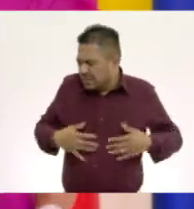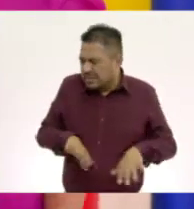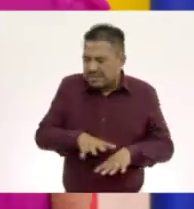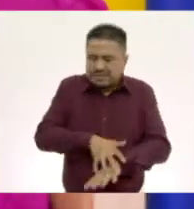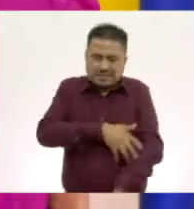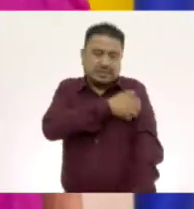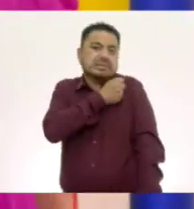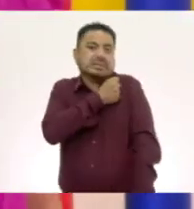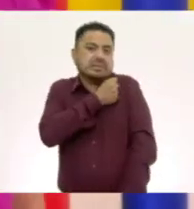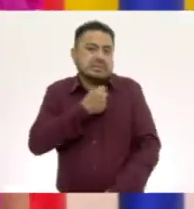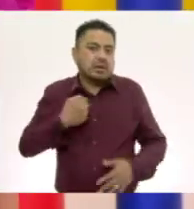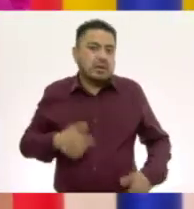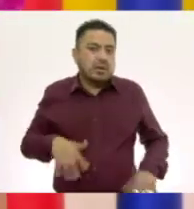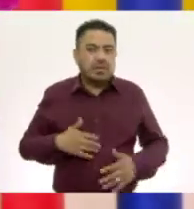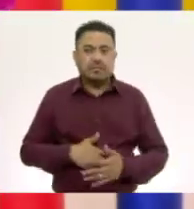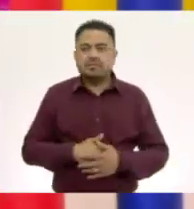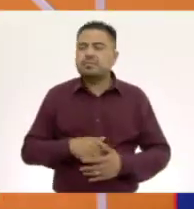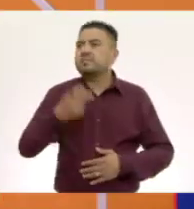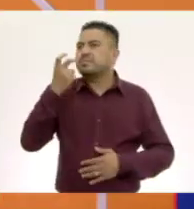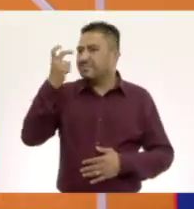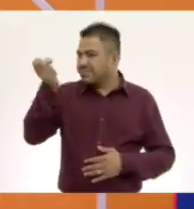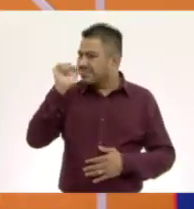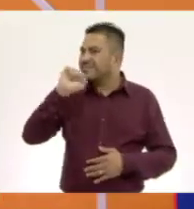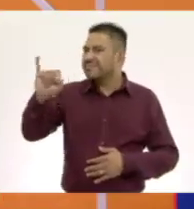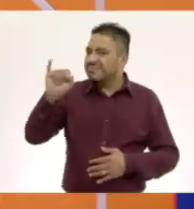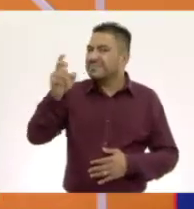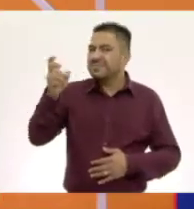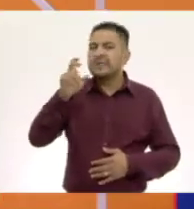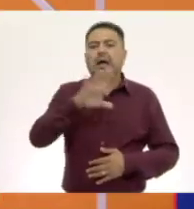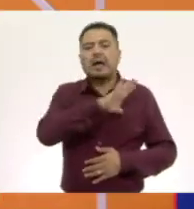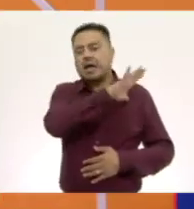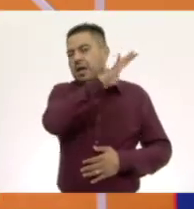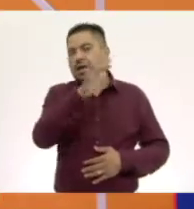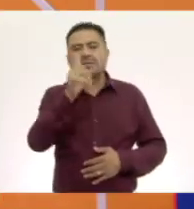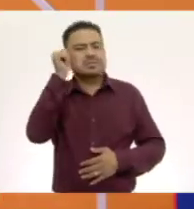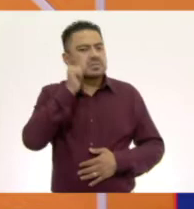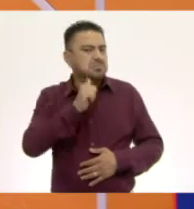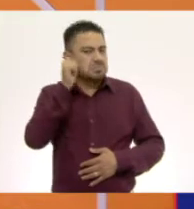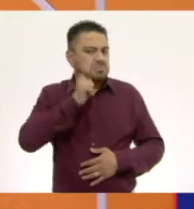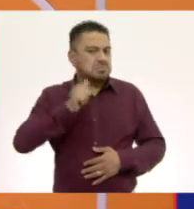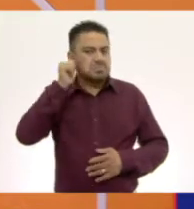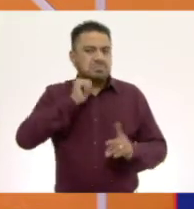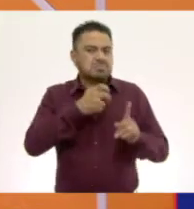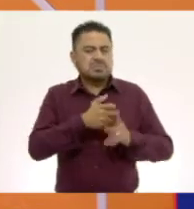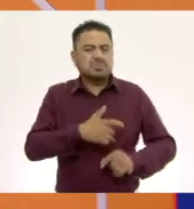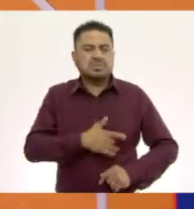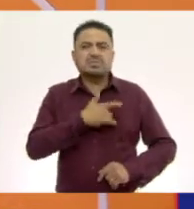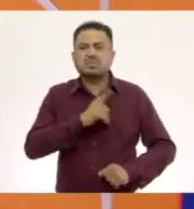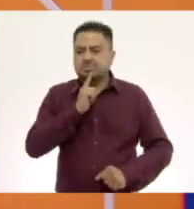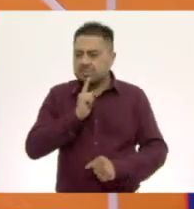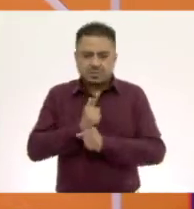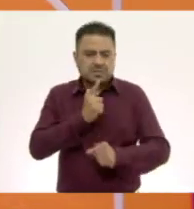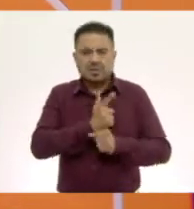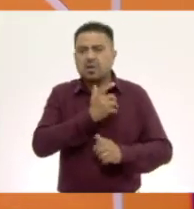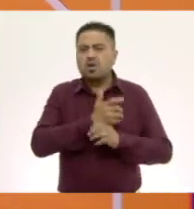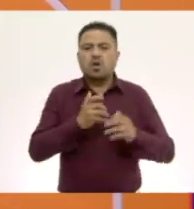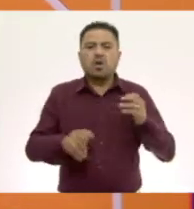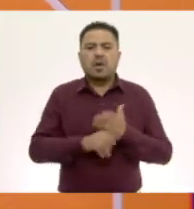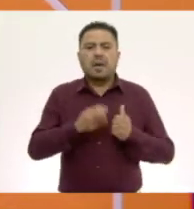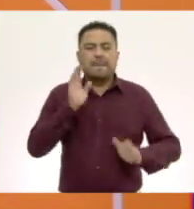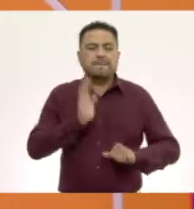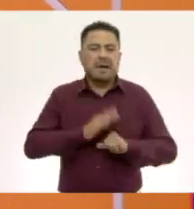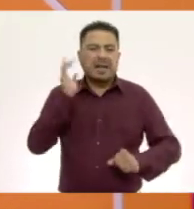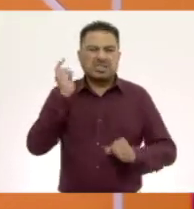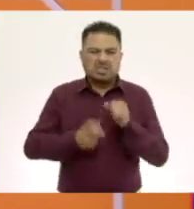una pared rasposa. Exactamente. Por lo general, este tipo de sensaciones las vamos a encontrar en cosas que son muy